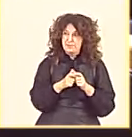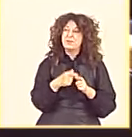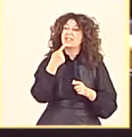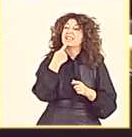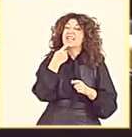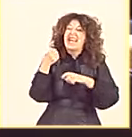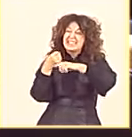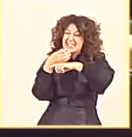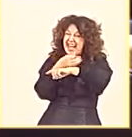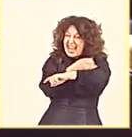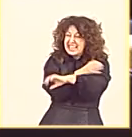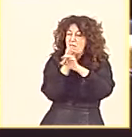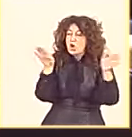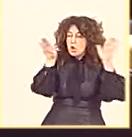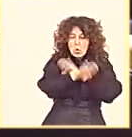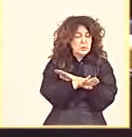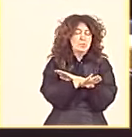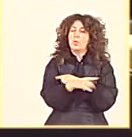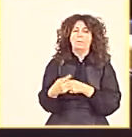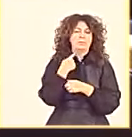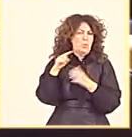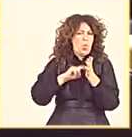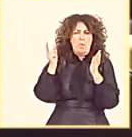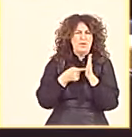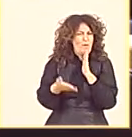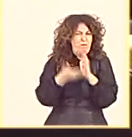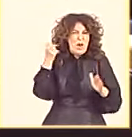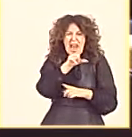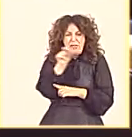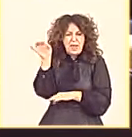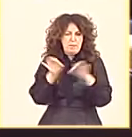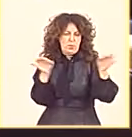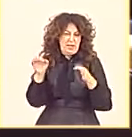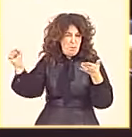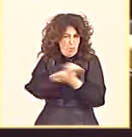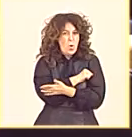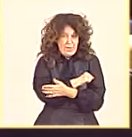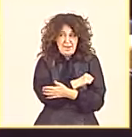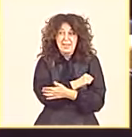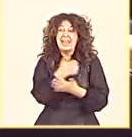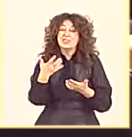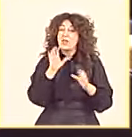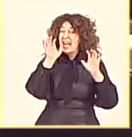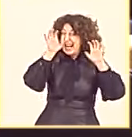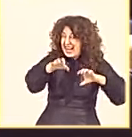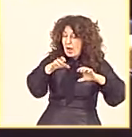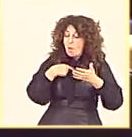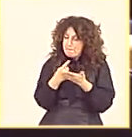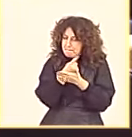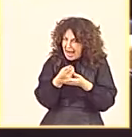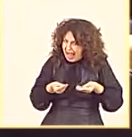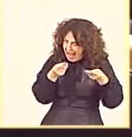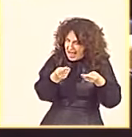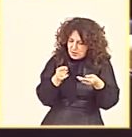de trenes nocturnos. Nos hemos quedado sin ellos. En ese plano que le voy a regalar de la provincia de León, le voy a marcar en azul